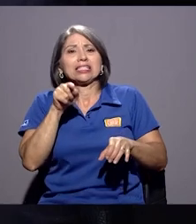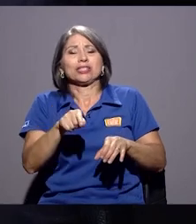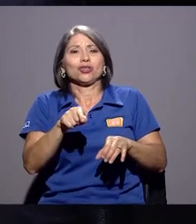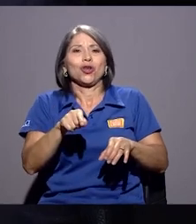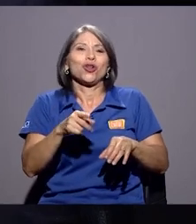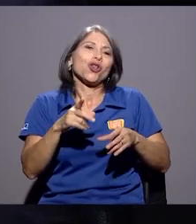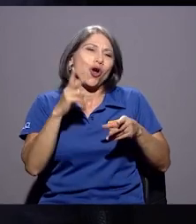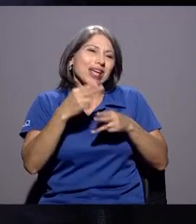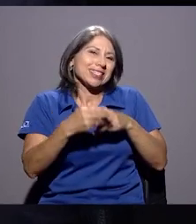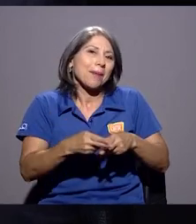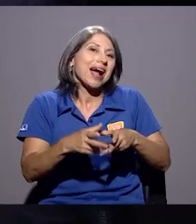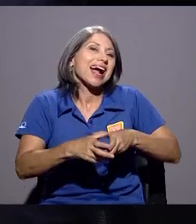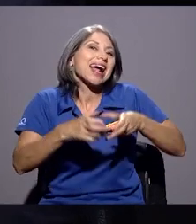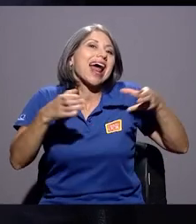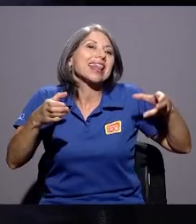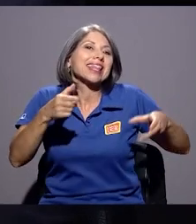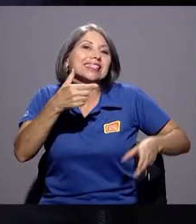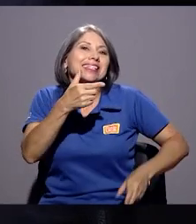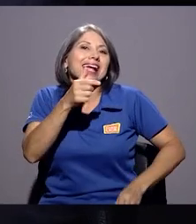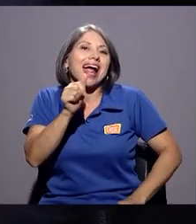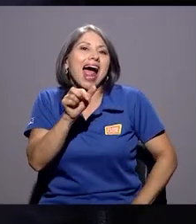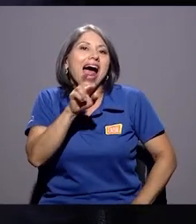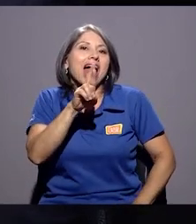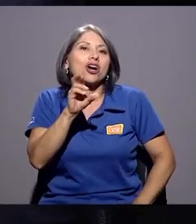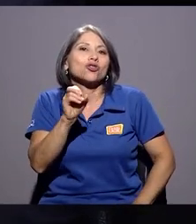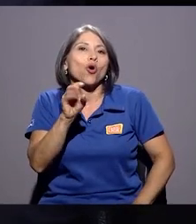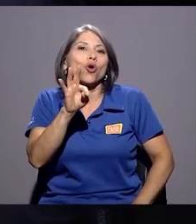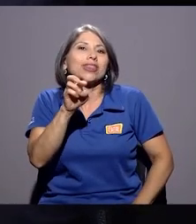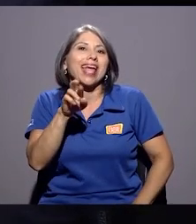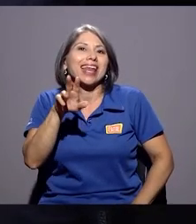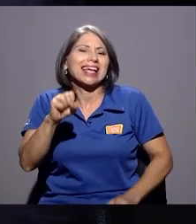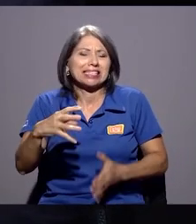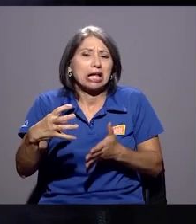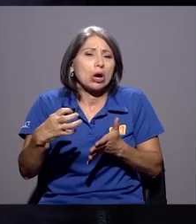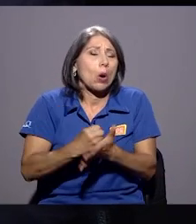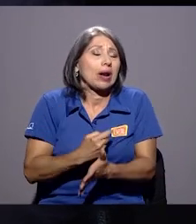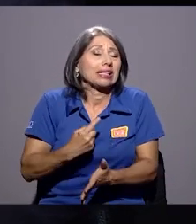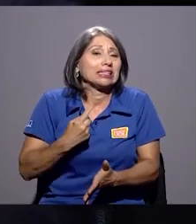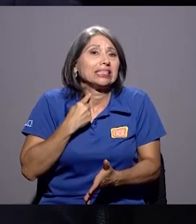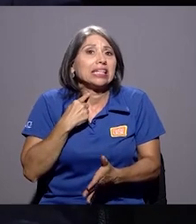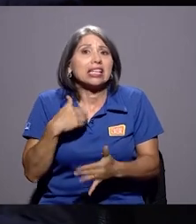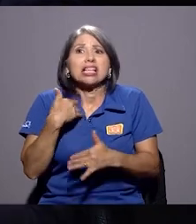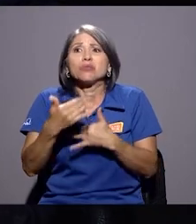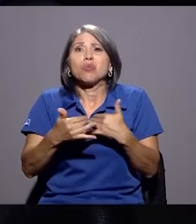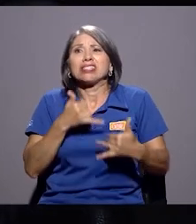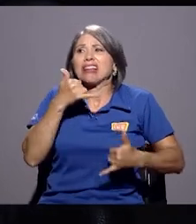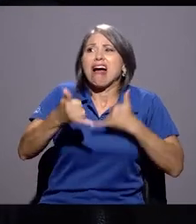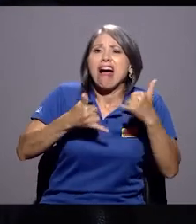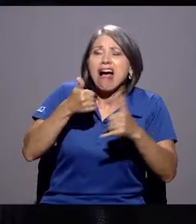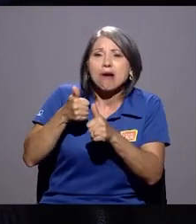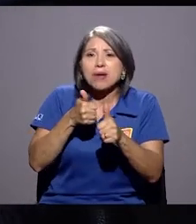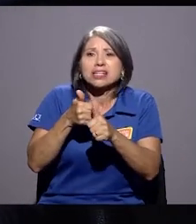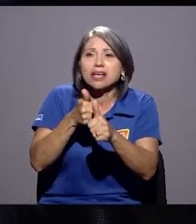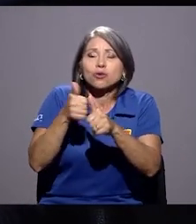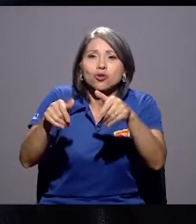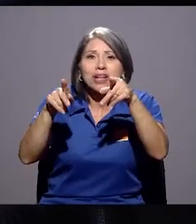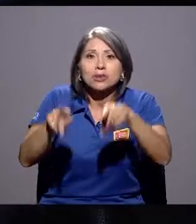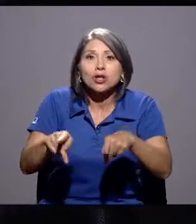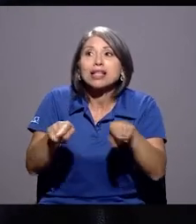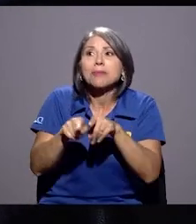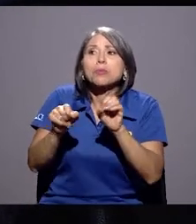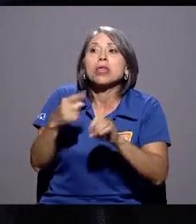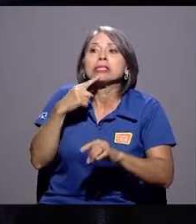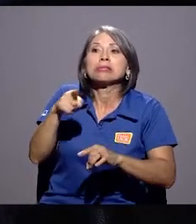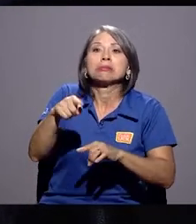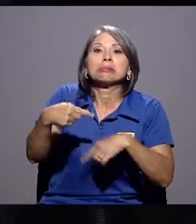garroteras, que aplican persecución y también son temerarias en la vida cotidiana de las personas hasta poderles ofrecer la muerte.